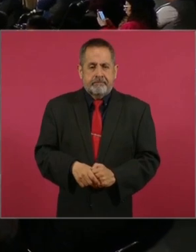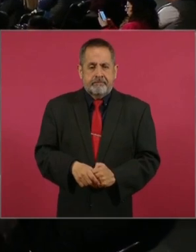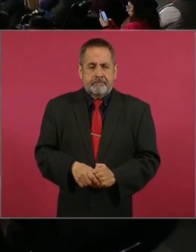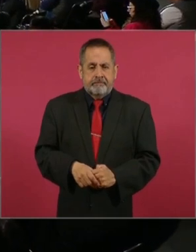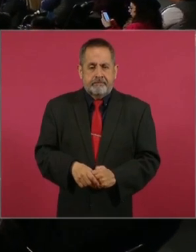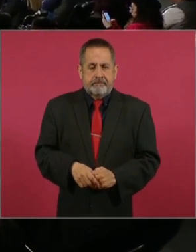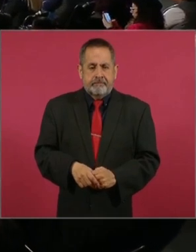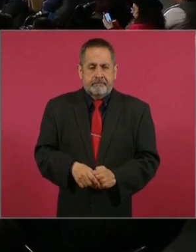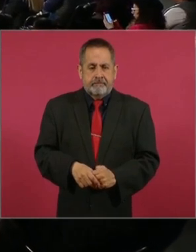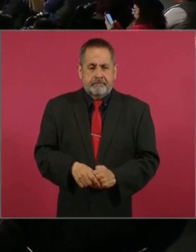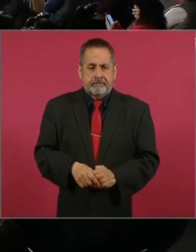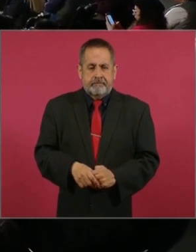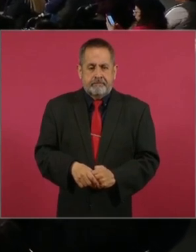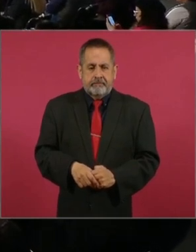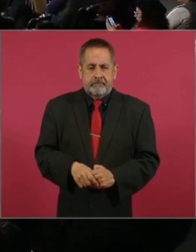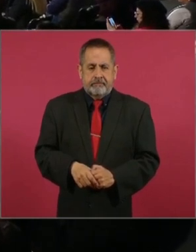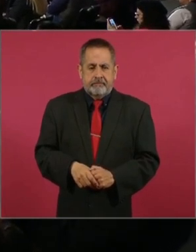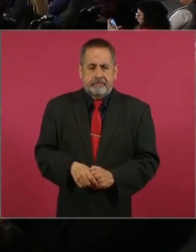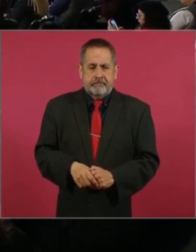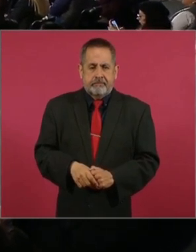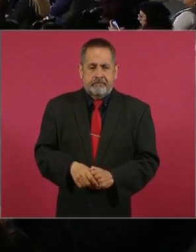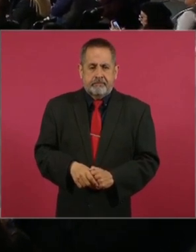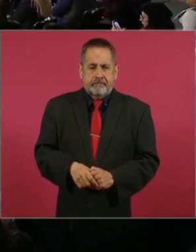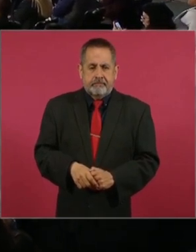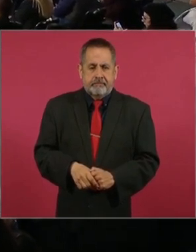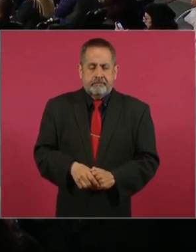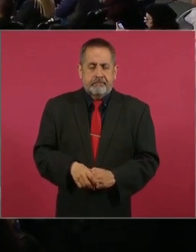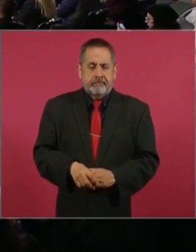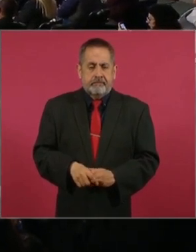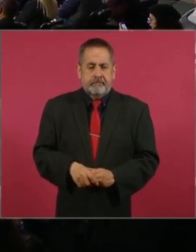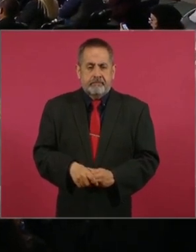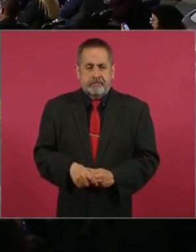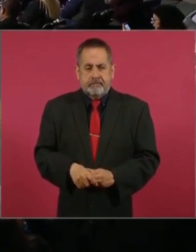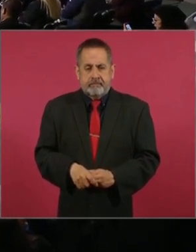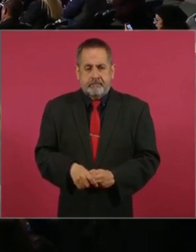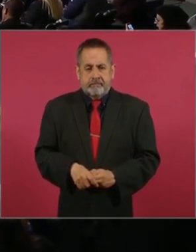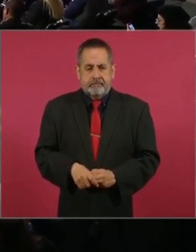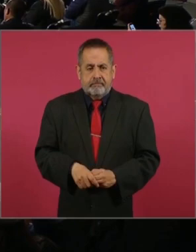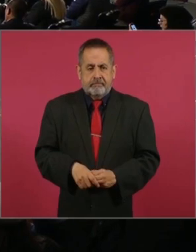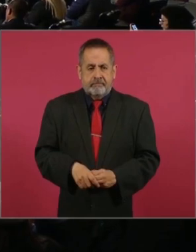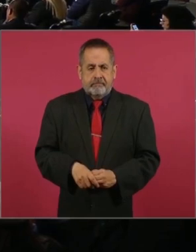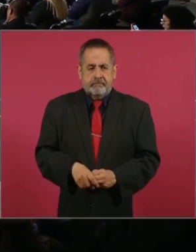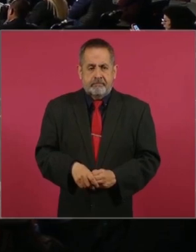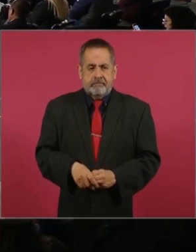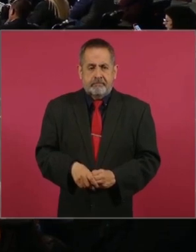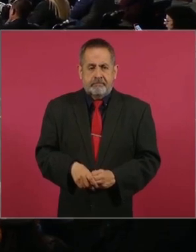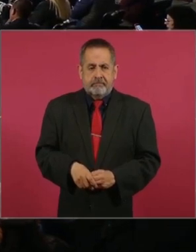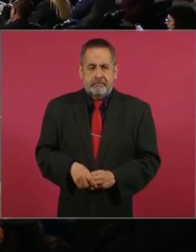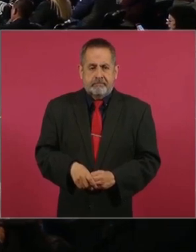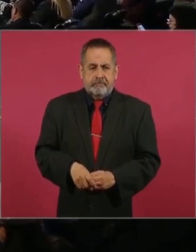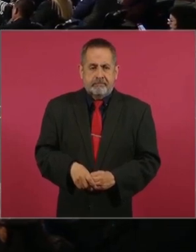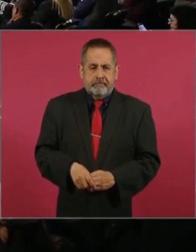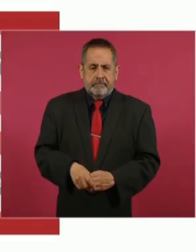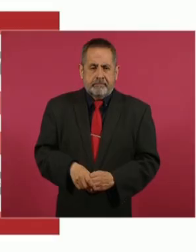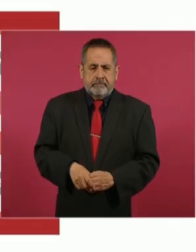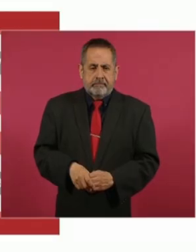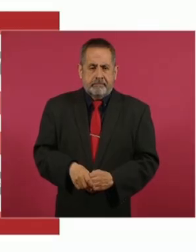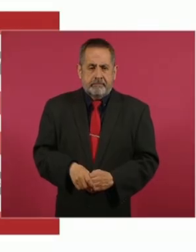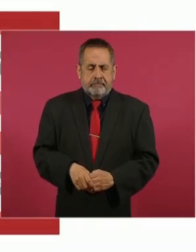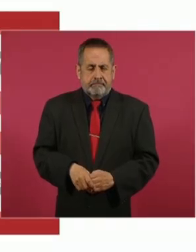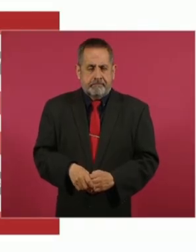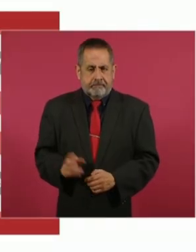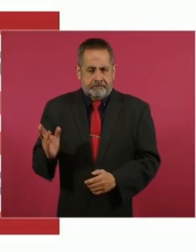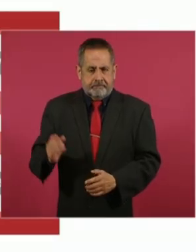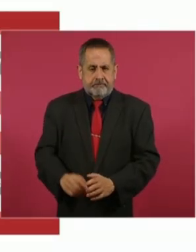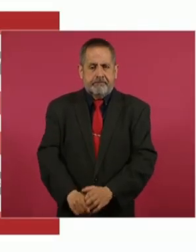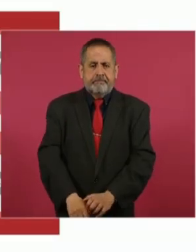O sea, lo azul es Biden y lo rojo es Trump. Sí. Entonces, se refieren a un 40 por ciento